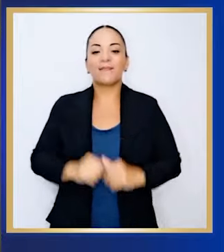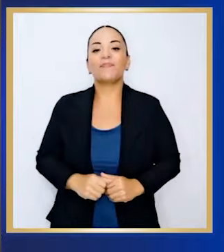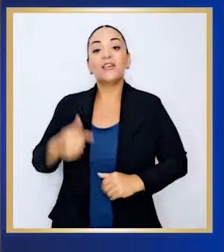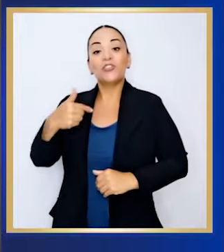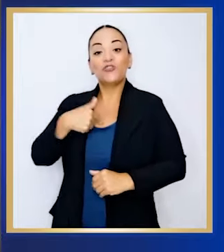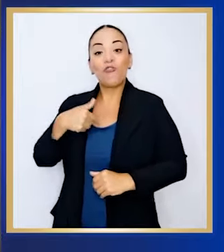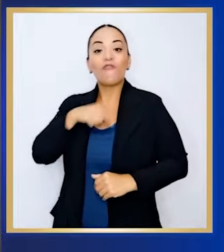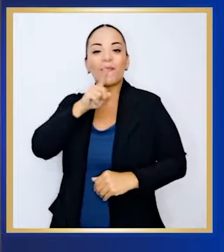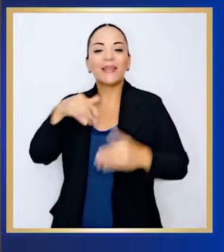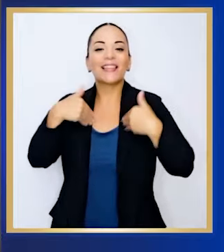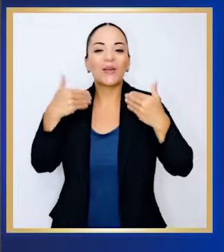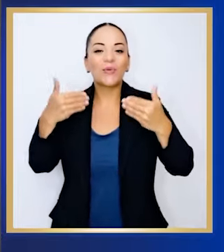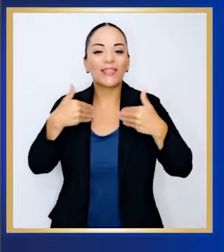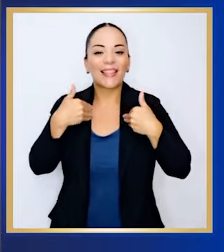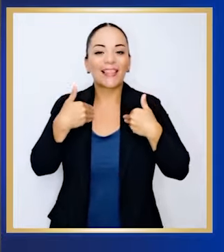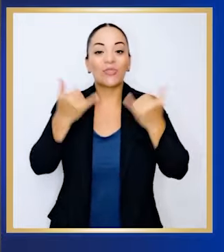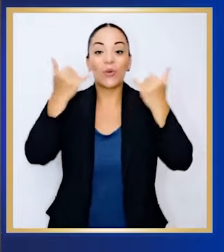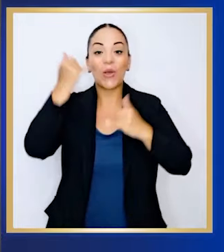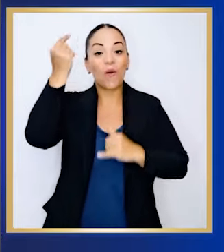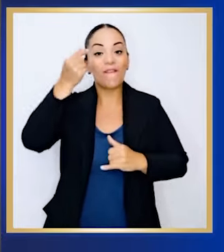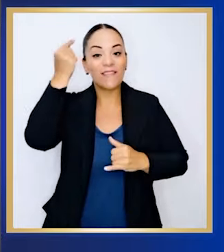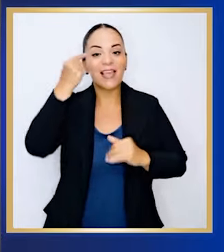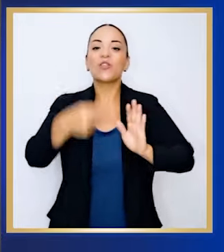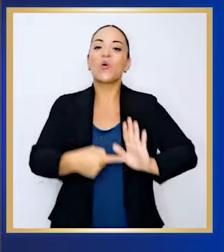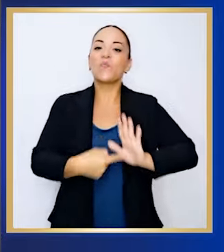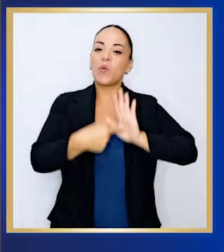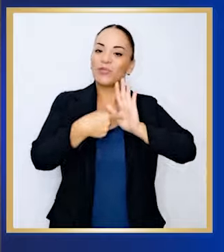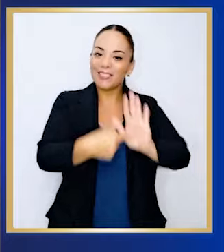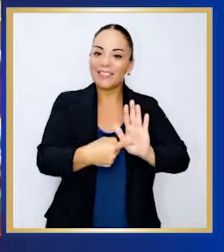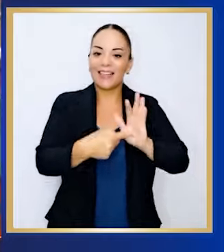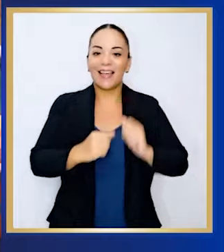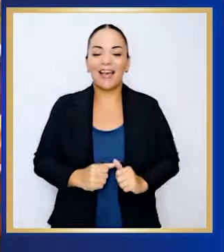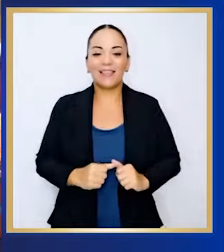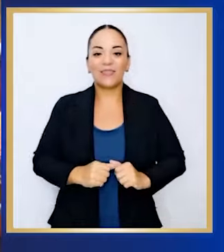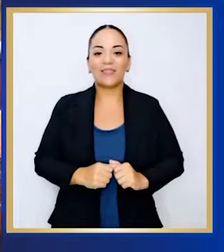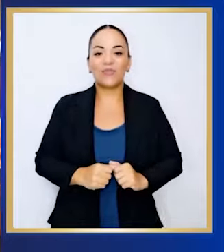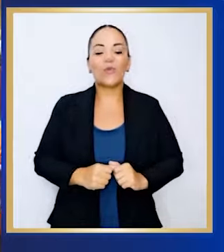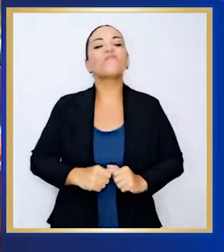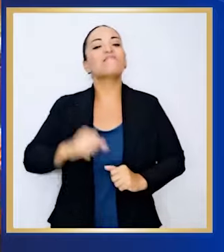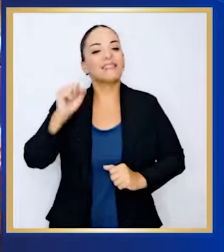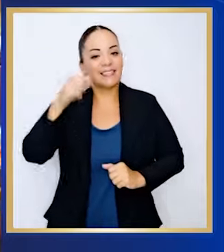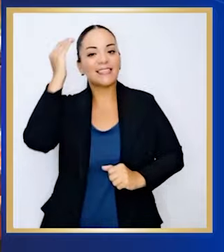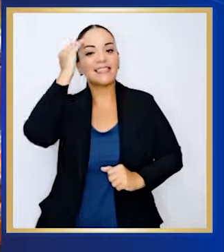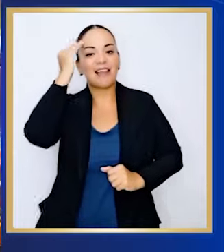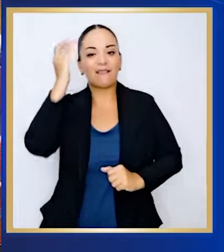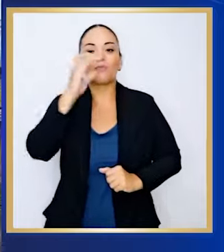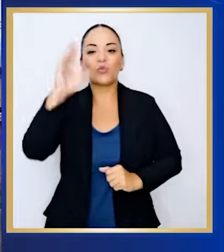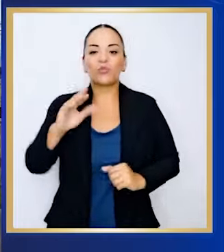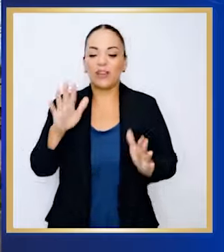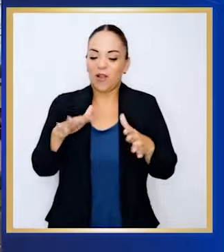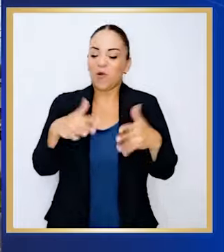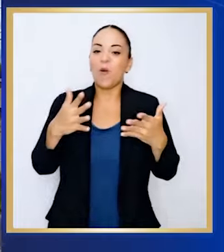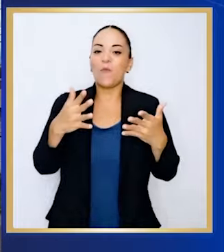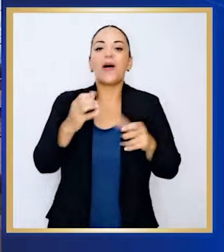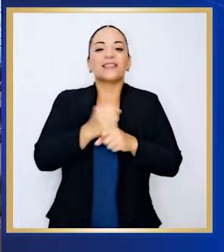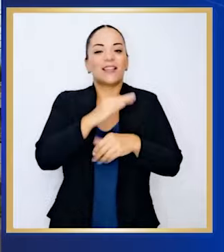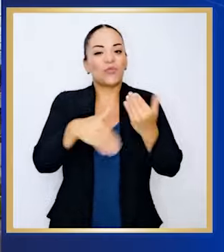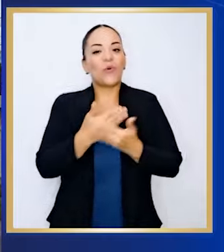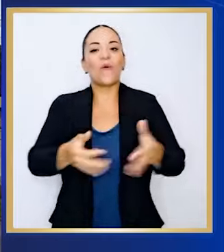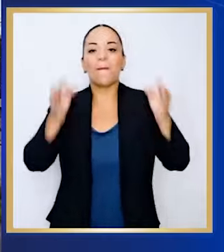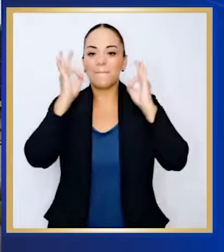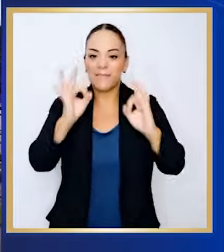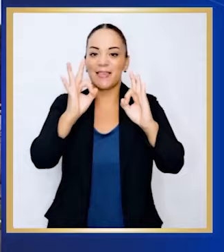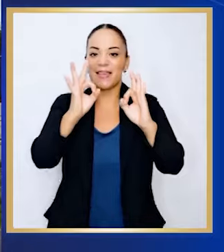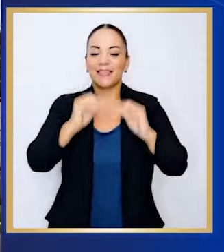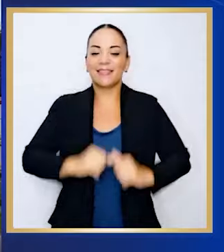Yo estoy contento porque este gobierno está demostrando que sí sabemos en Costa Rica cómo hacer las cosas